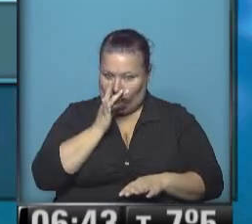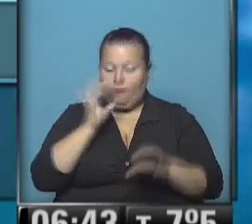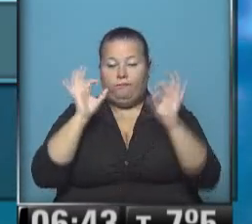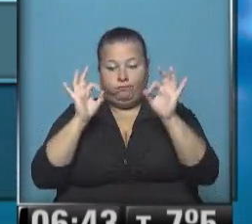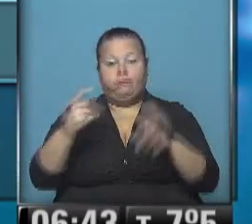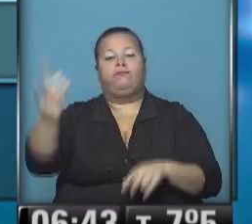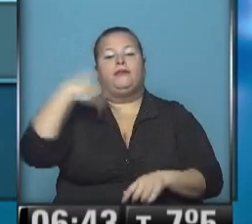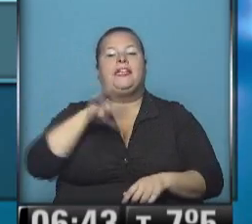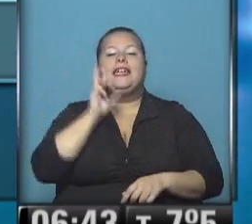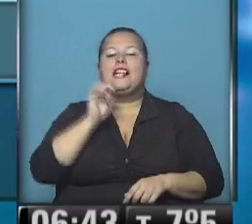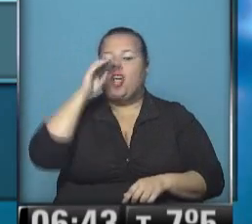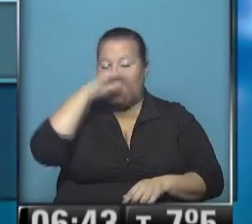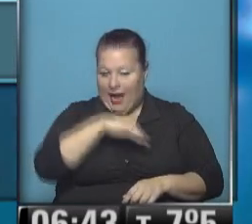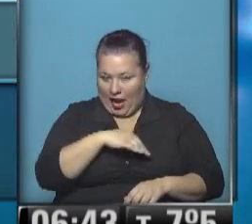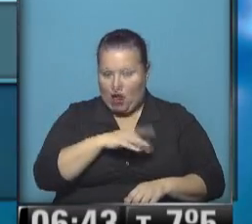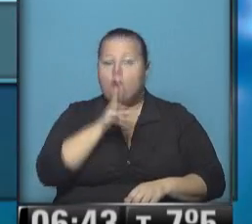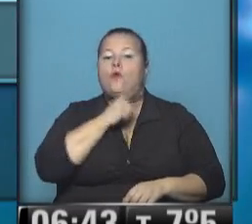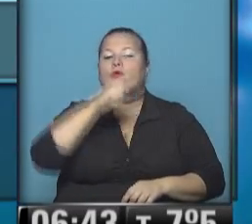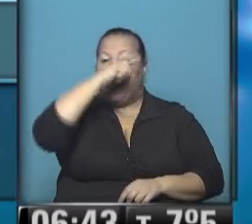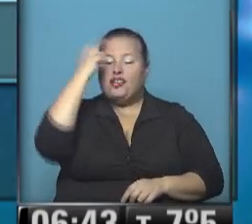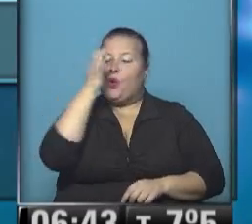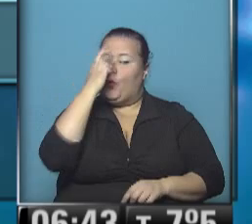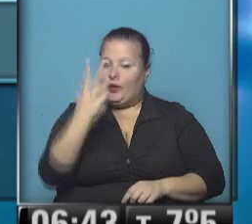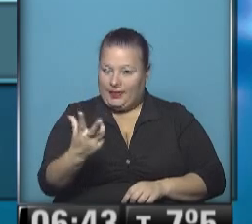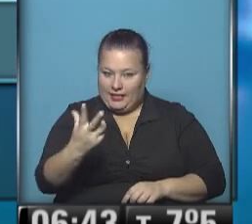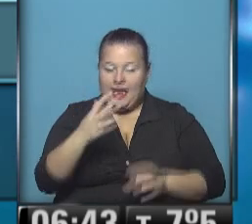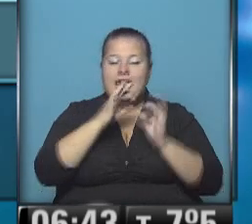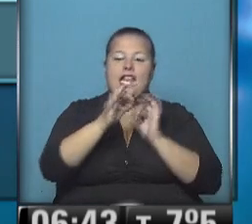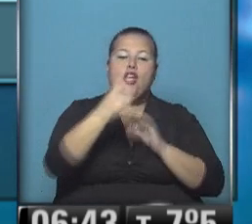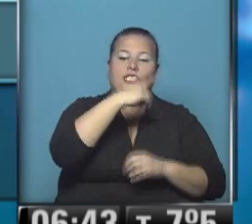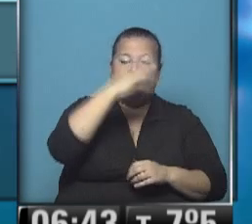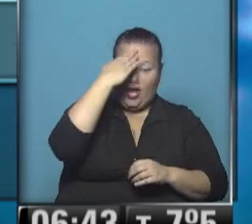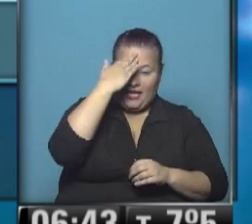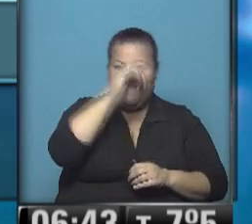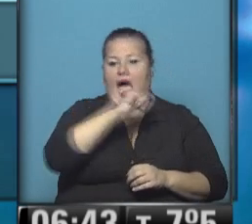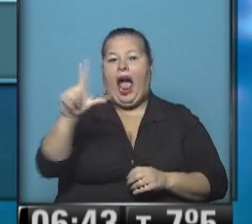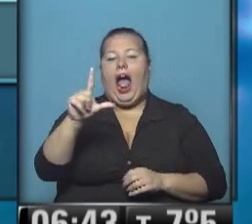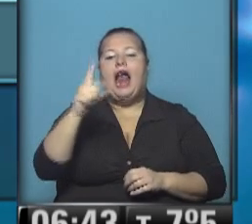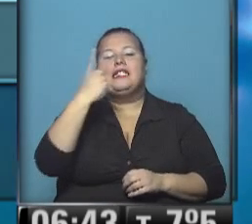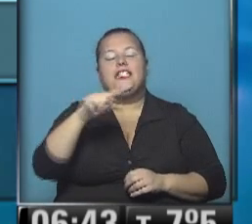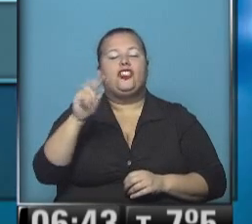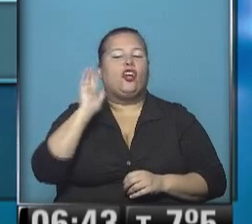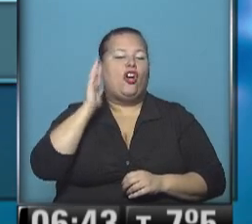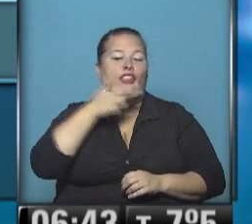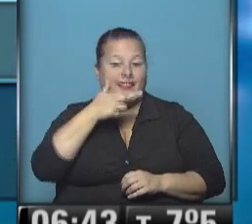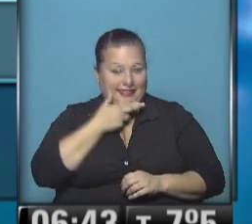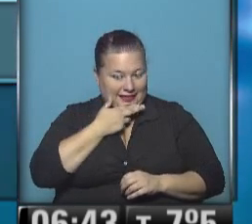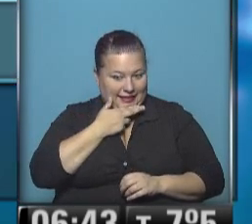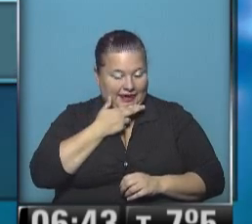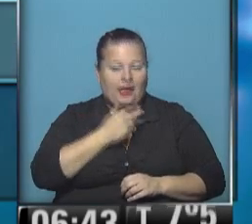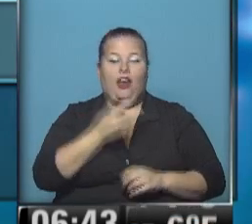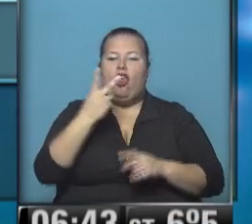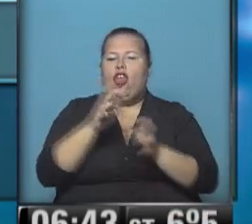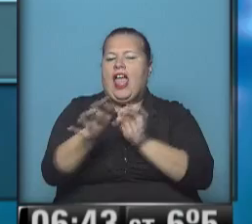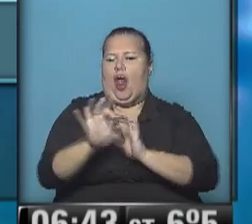vamos a Río Negro, Ruta Nacional 23, entre kilómetro 115 al kilómetro 117, dos